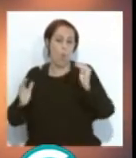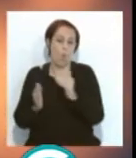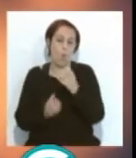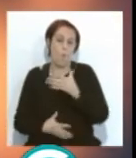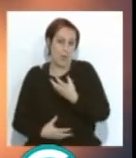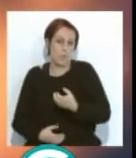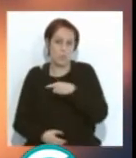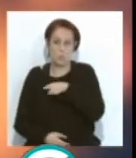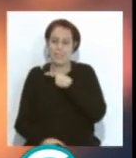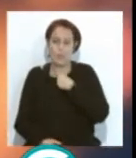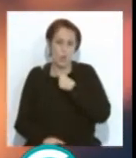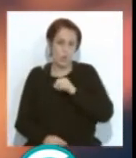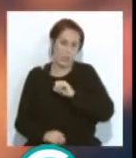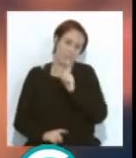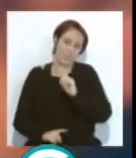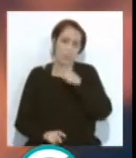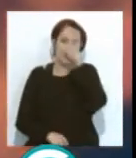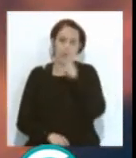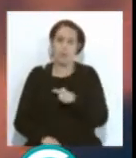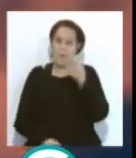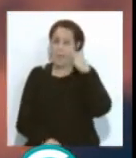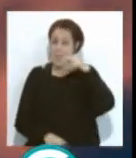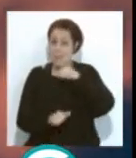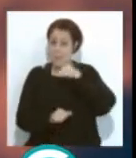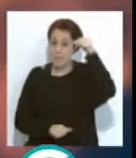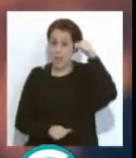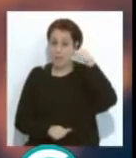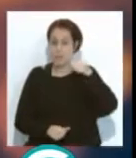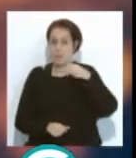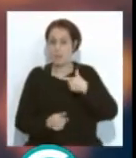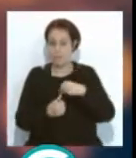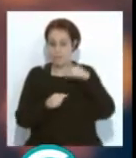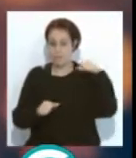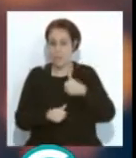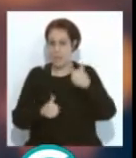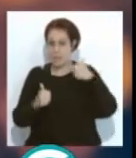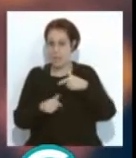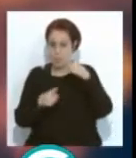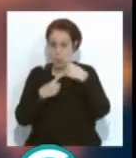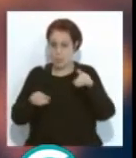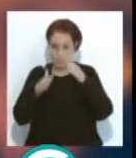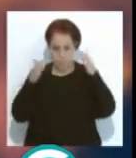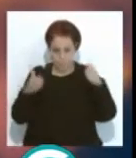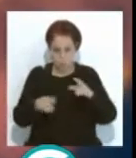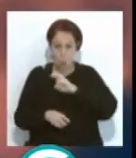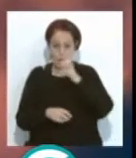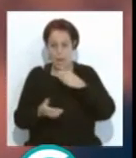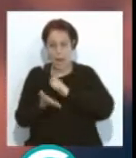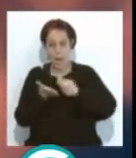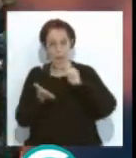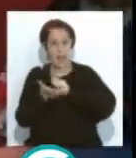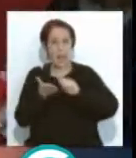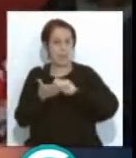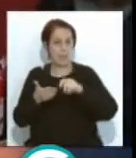Pues vamos a lo mejor a coger una persona más especialista que se dedique a la música, otra persona que se dedique a la letra, otra